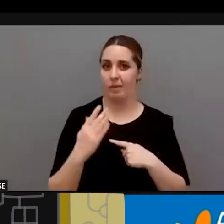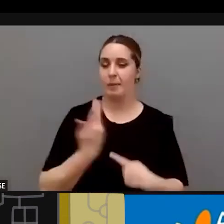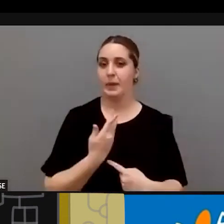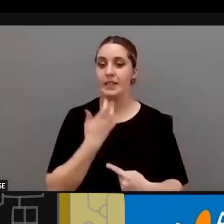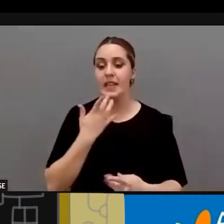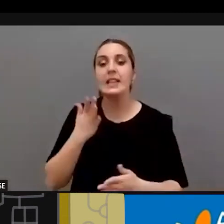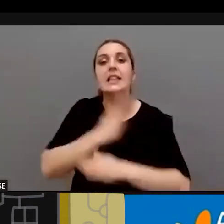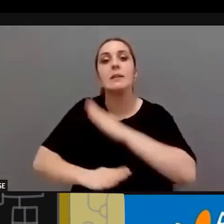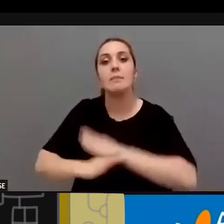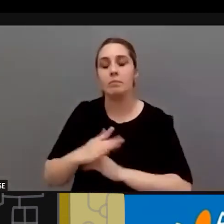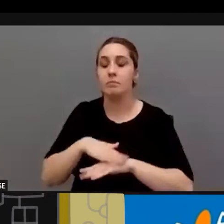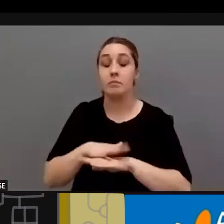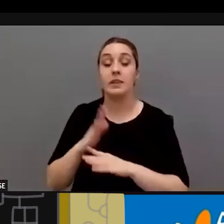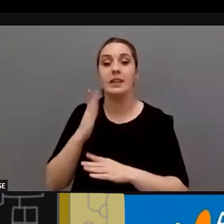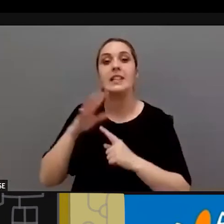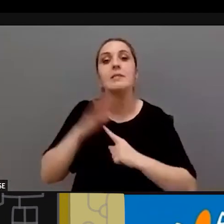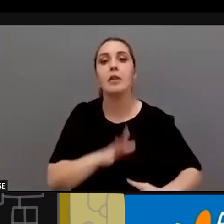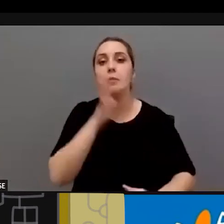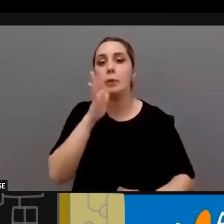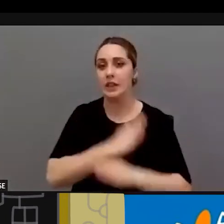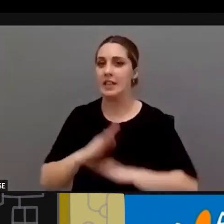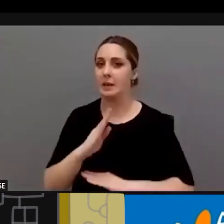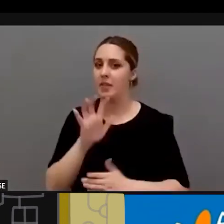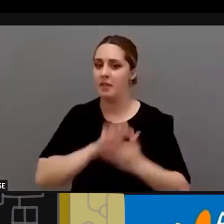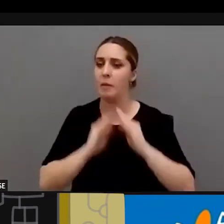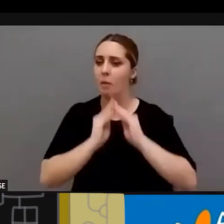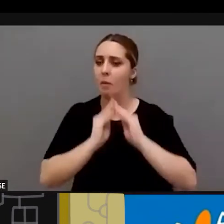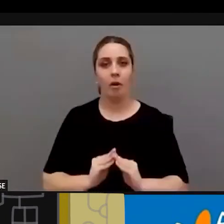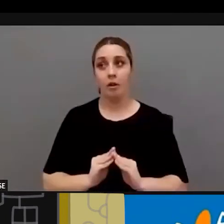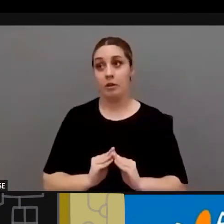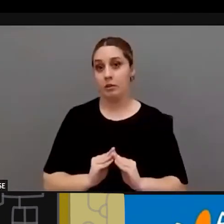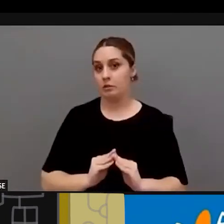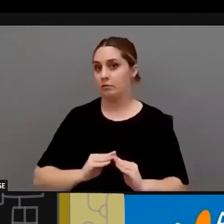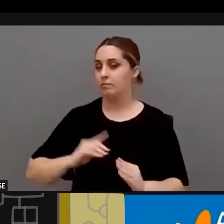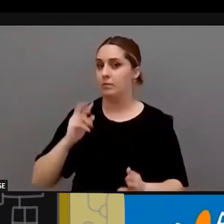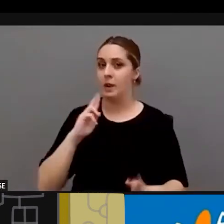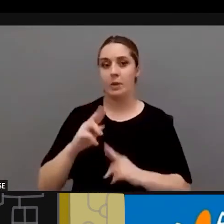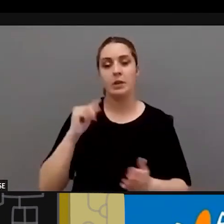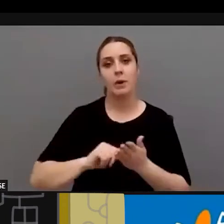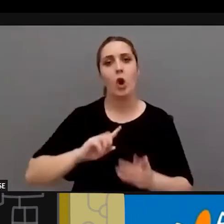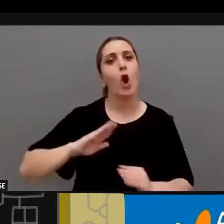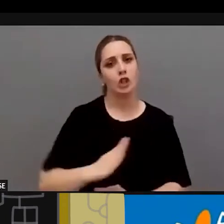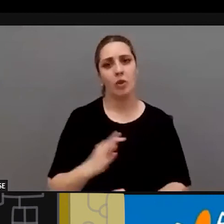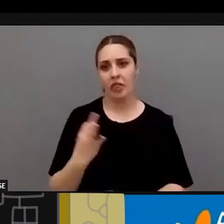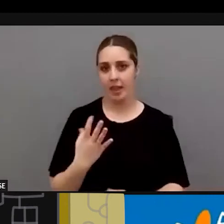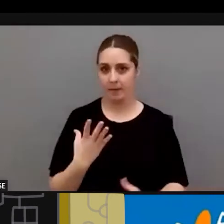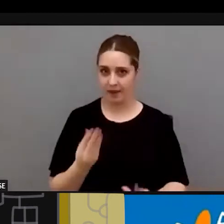discriminación por razón de discapacidad yo creo que lo he dicho bastante claro muy claro muy claro y me parece muy bien